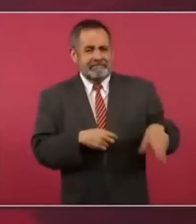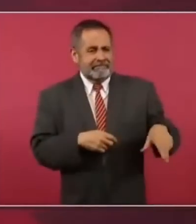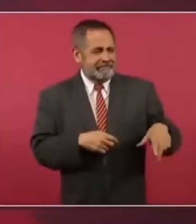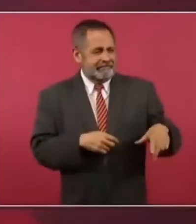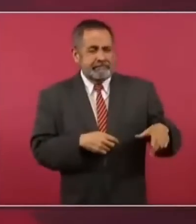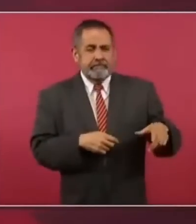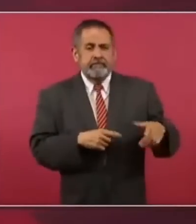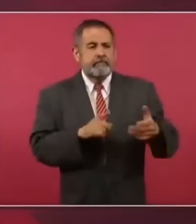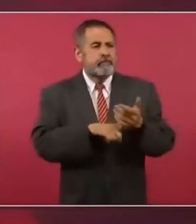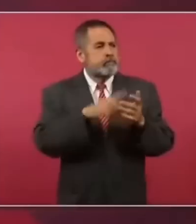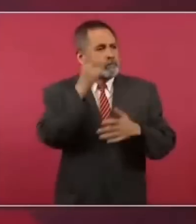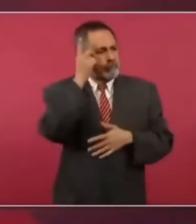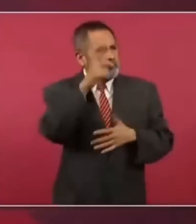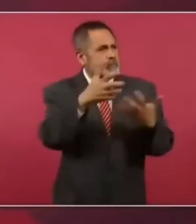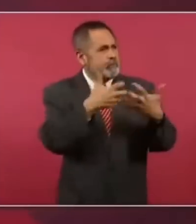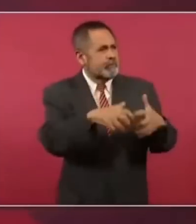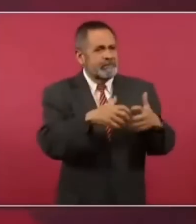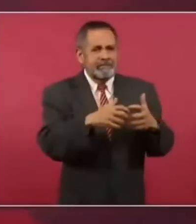los que van ahí con